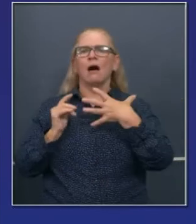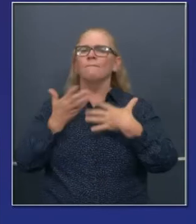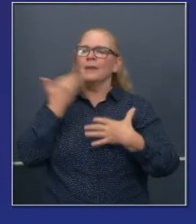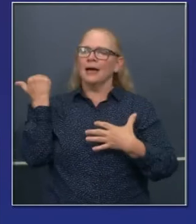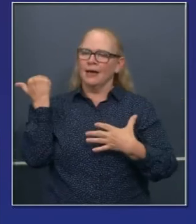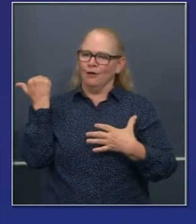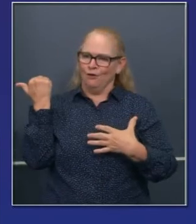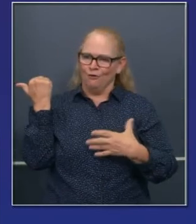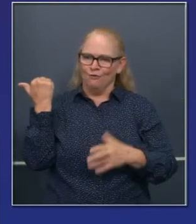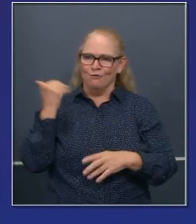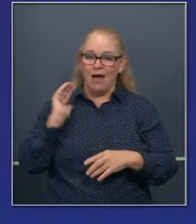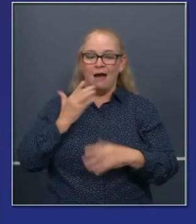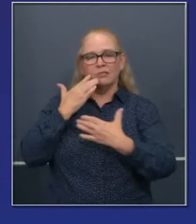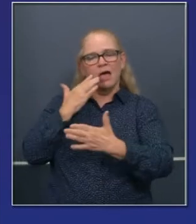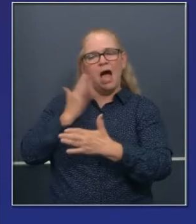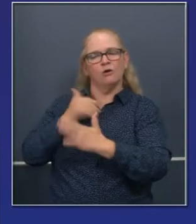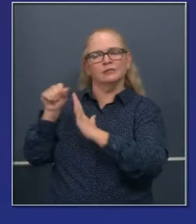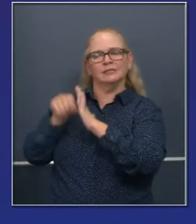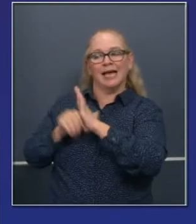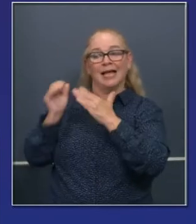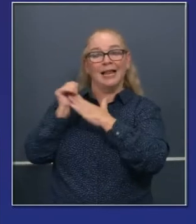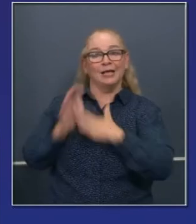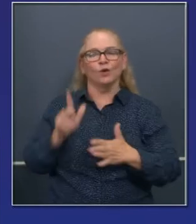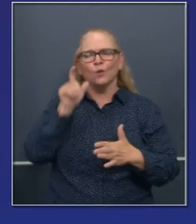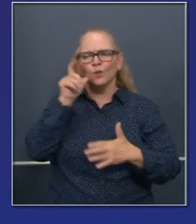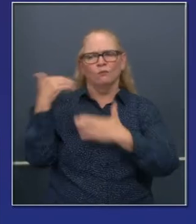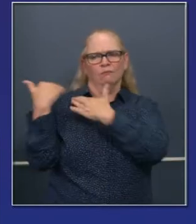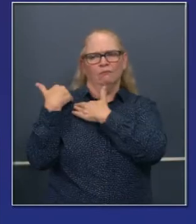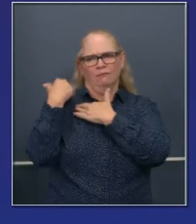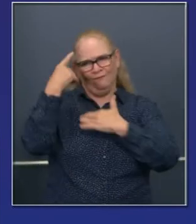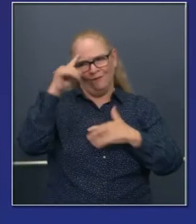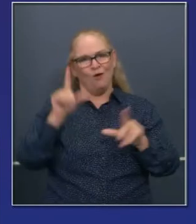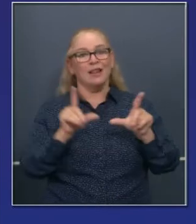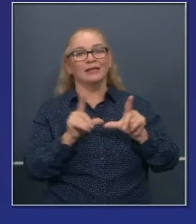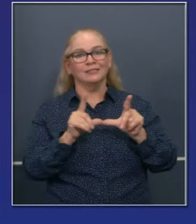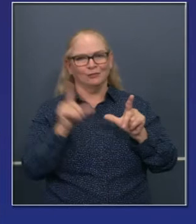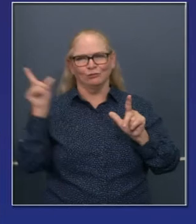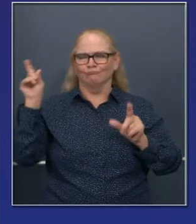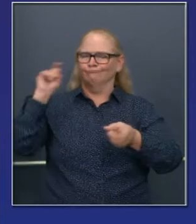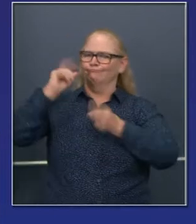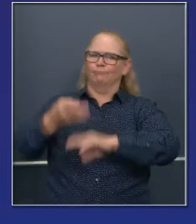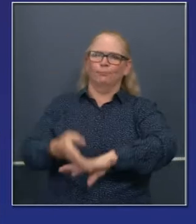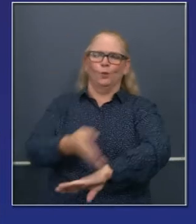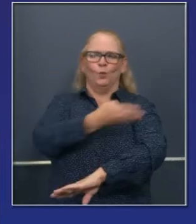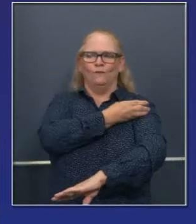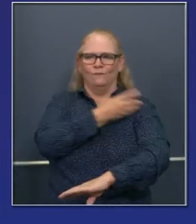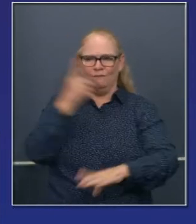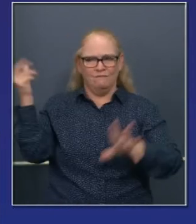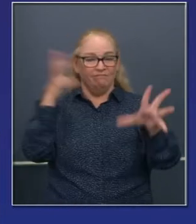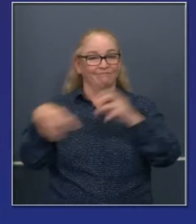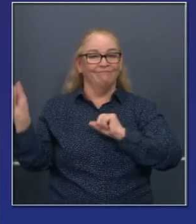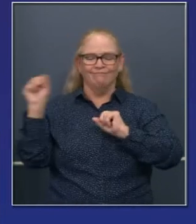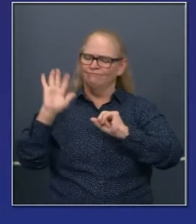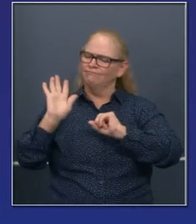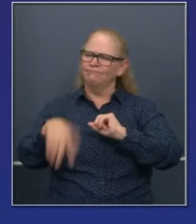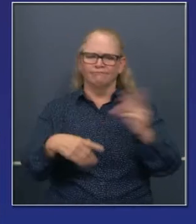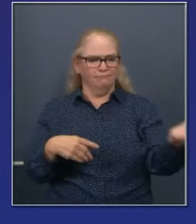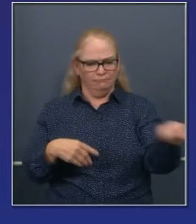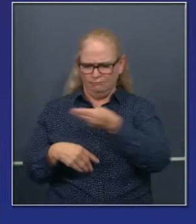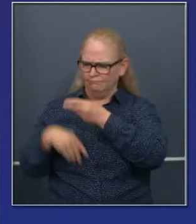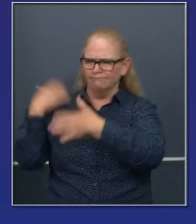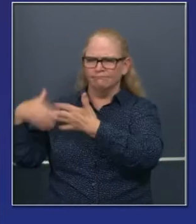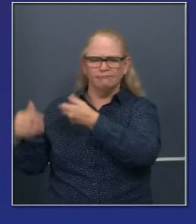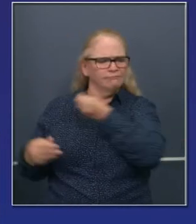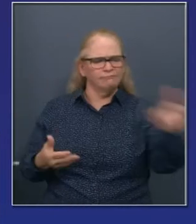trabajo maravilloso en los últimos años reduciendo ese tiempo, ellos tienen, la Secretaría del Estado tiene un papel importante allí y otras agencias del Estado